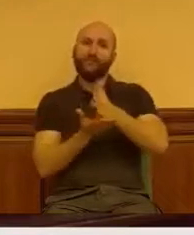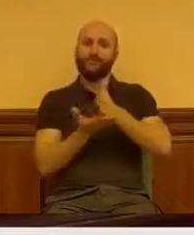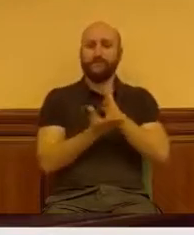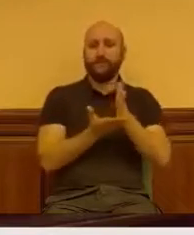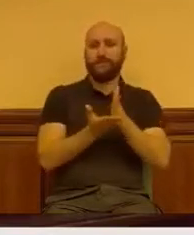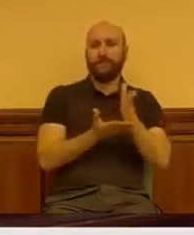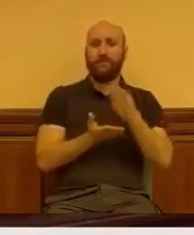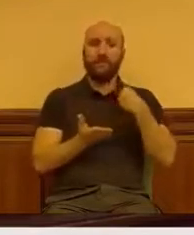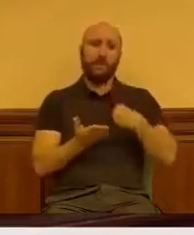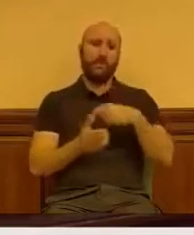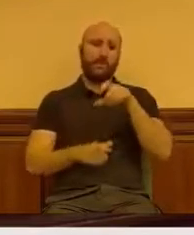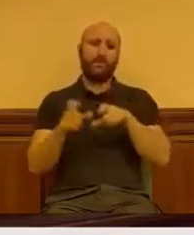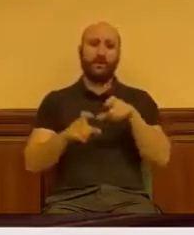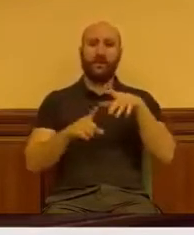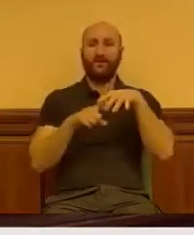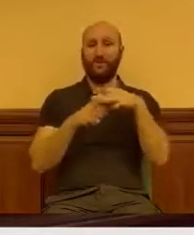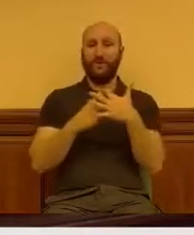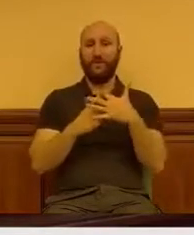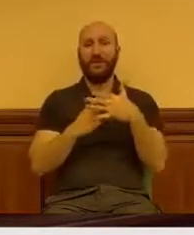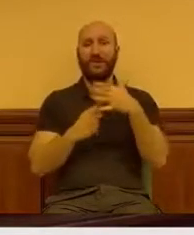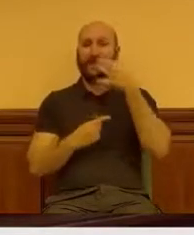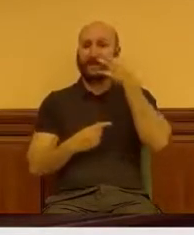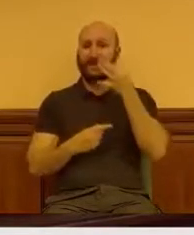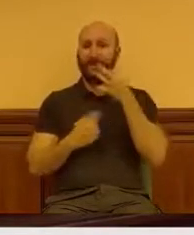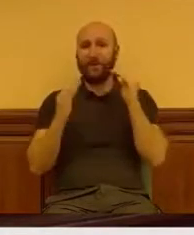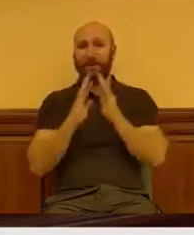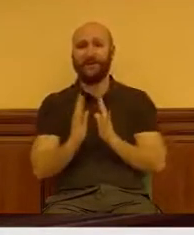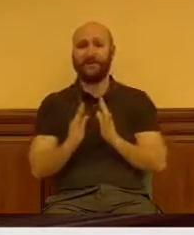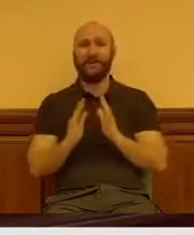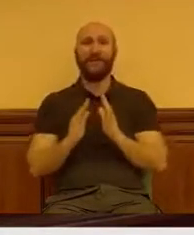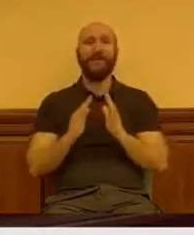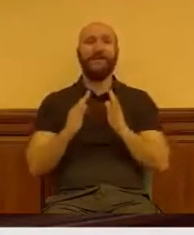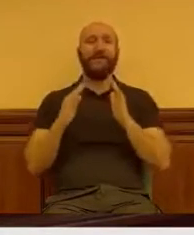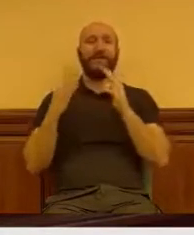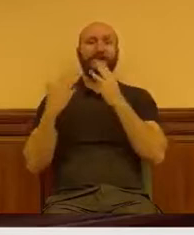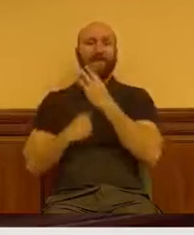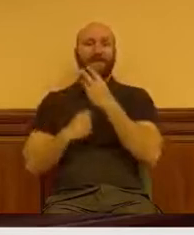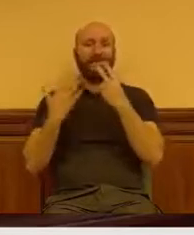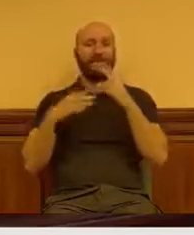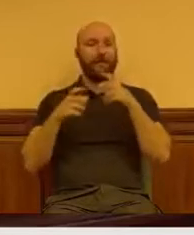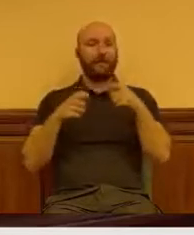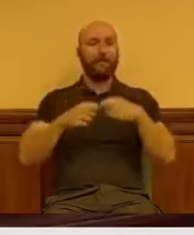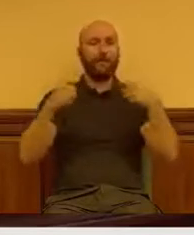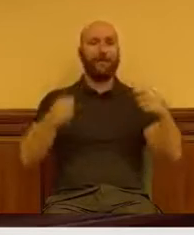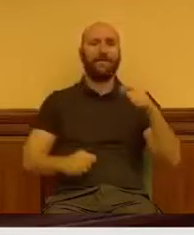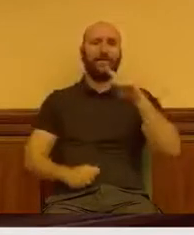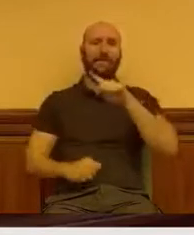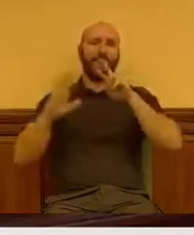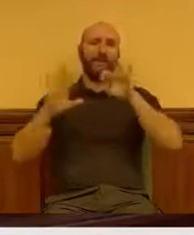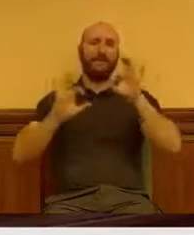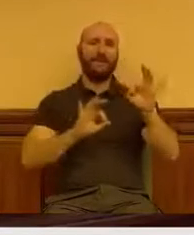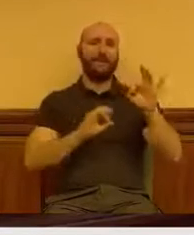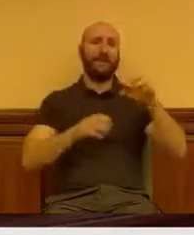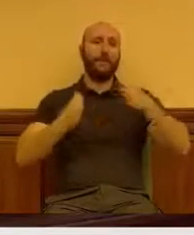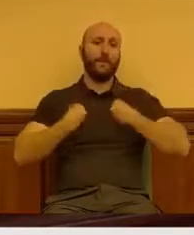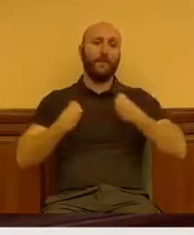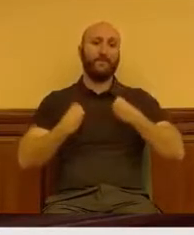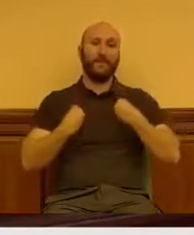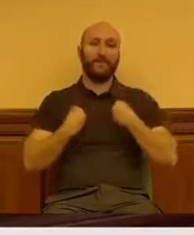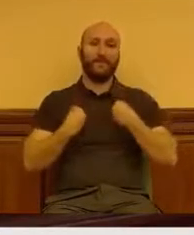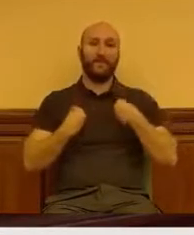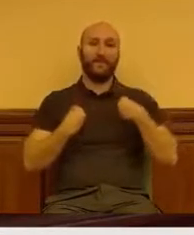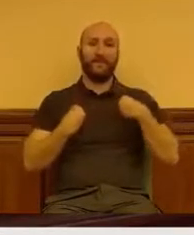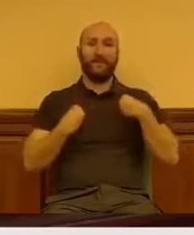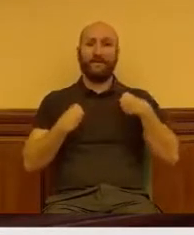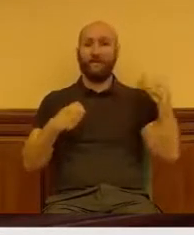exclusión residencial de 37 a 160 viviendas. No ha habido, desde que yo salí de la concejalía, ni una sola